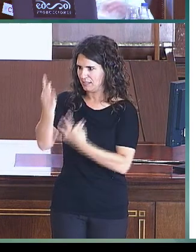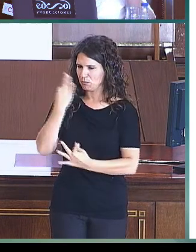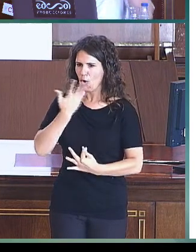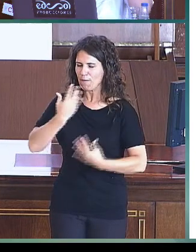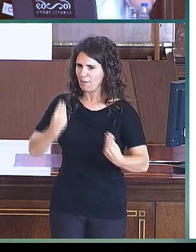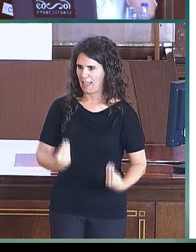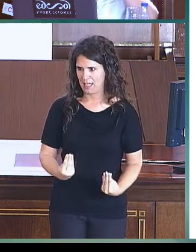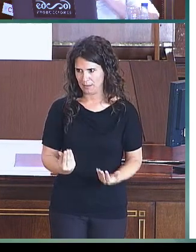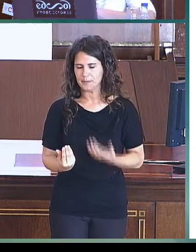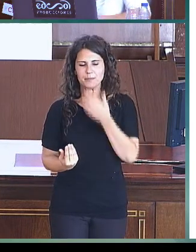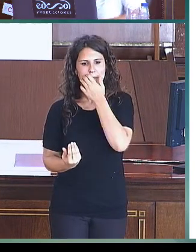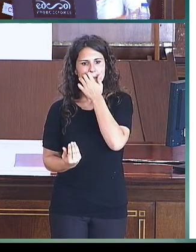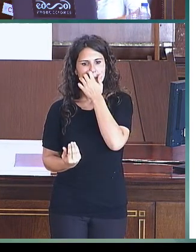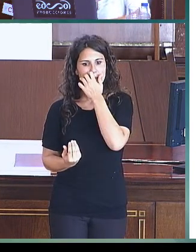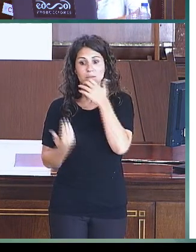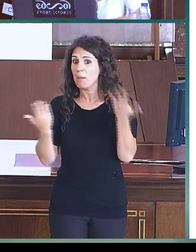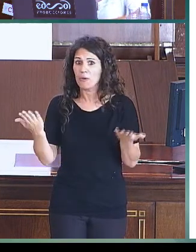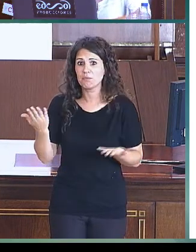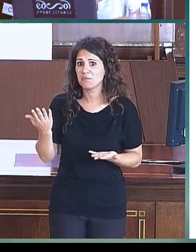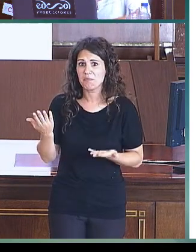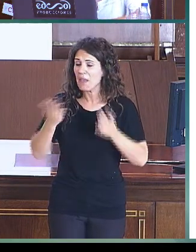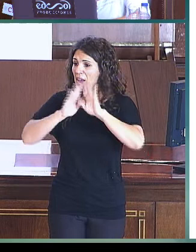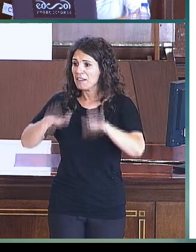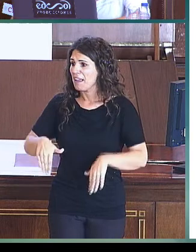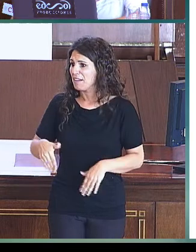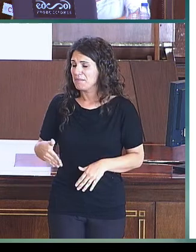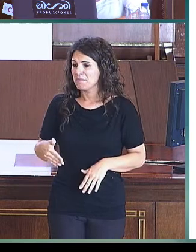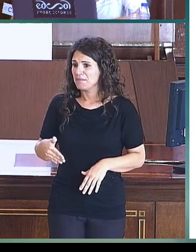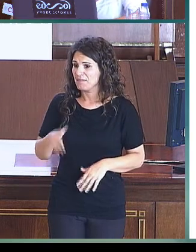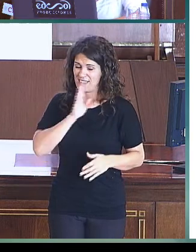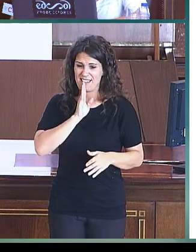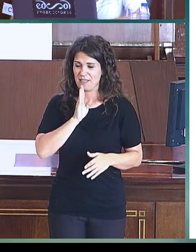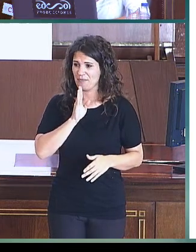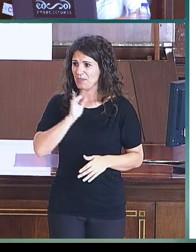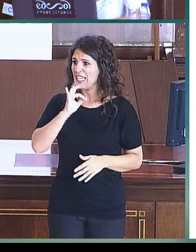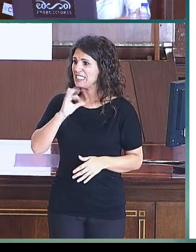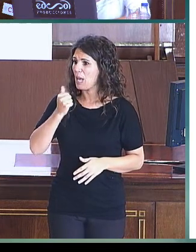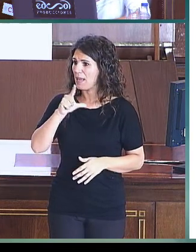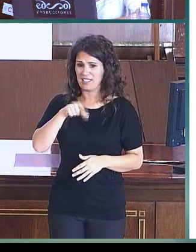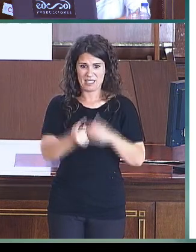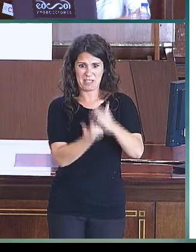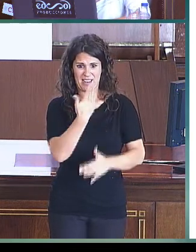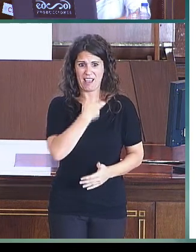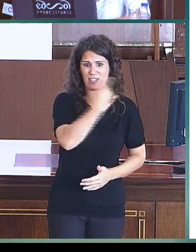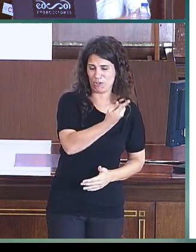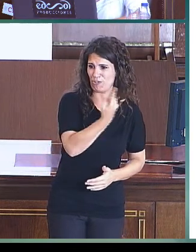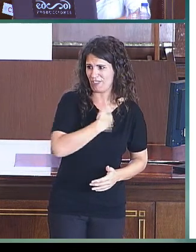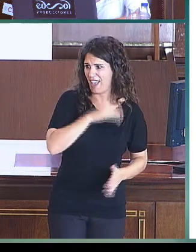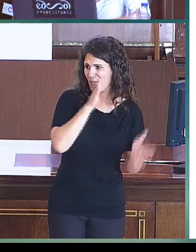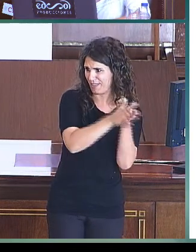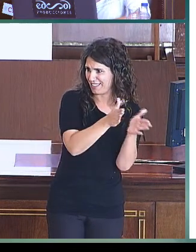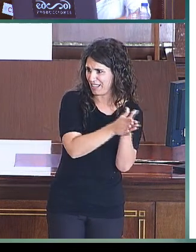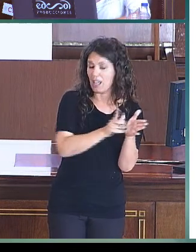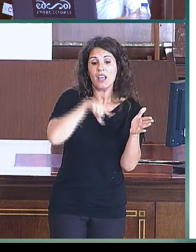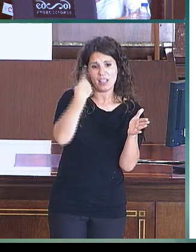Sin embargo, lo que encontramos es que, como ya comentaba Isabel esta mañana, y hemos ido viendo